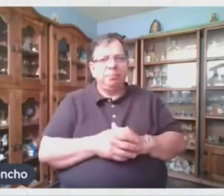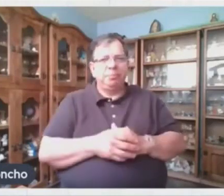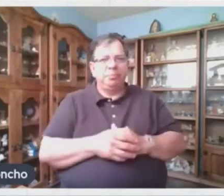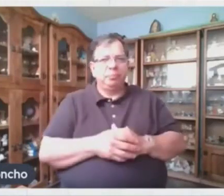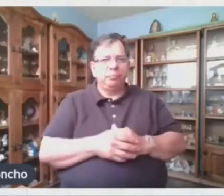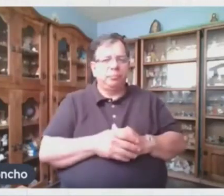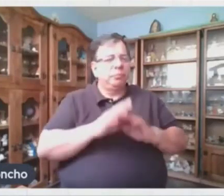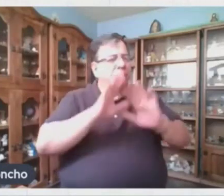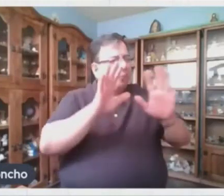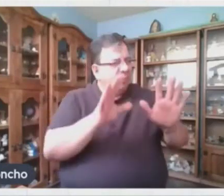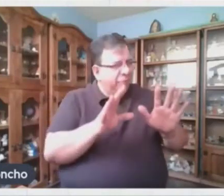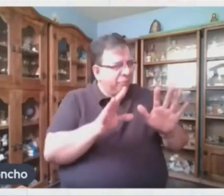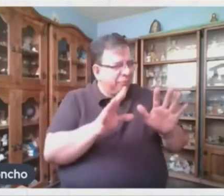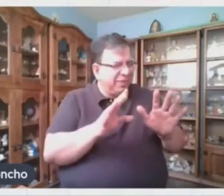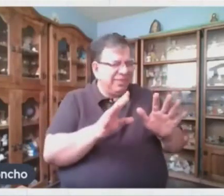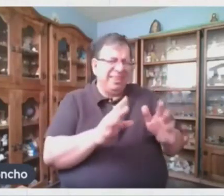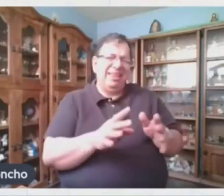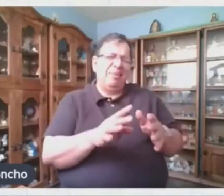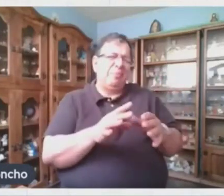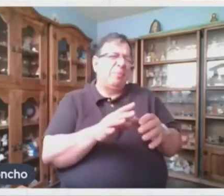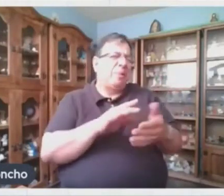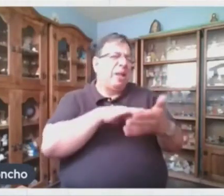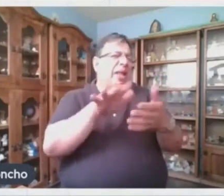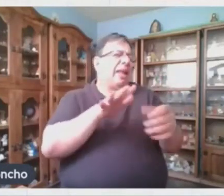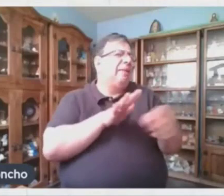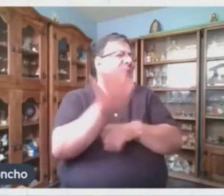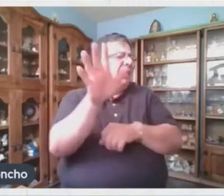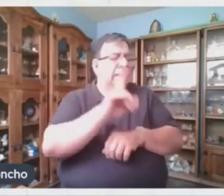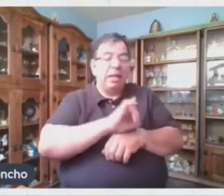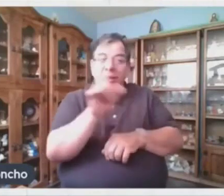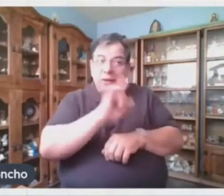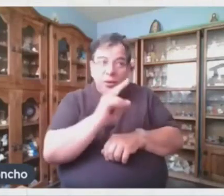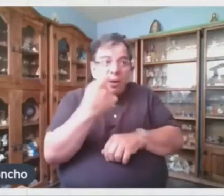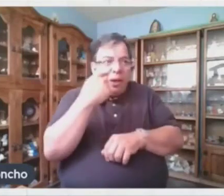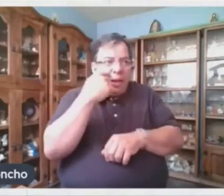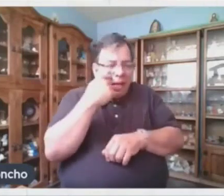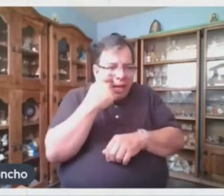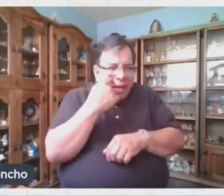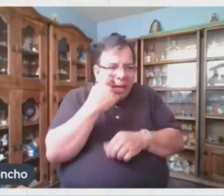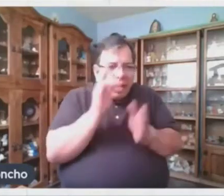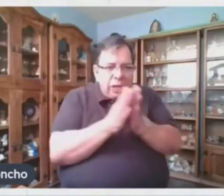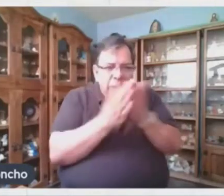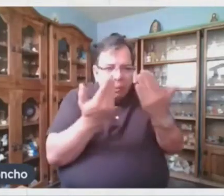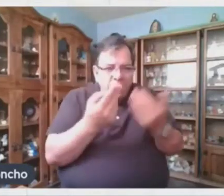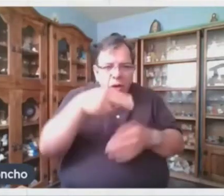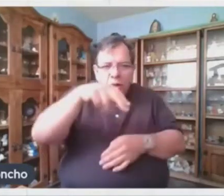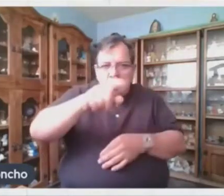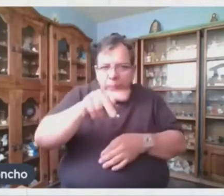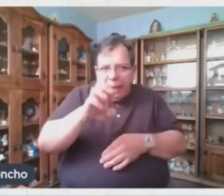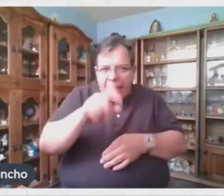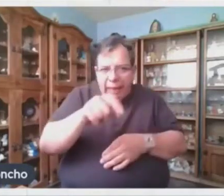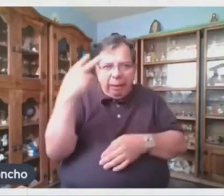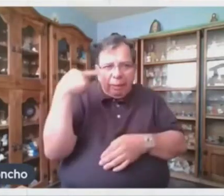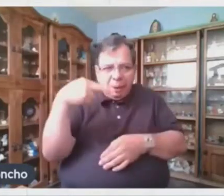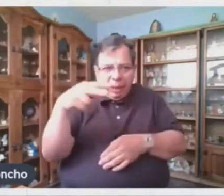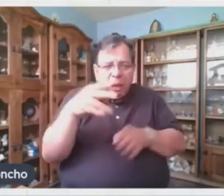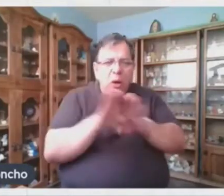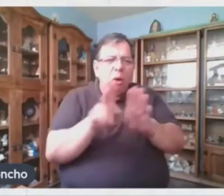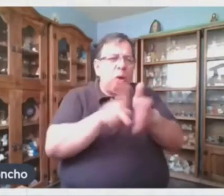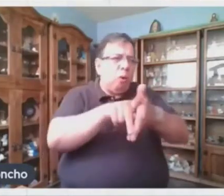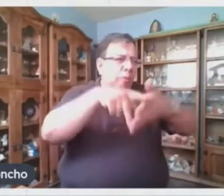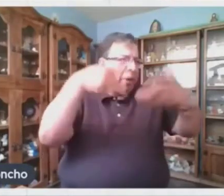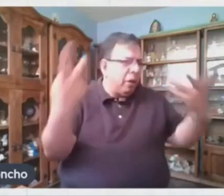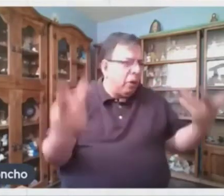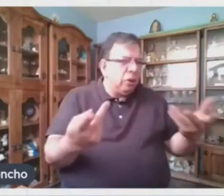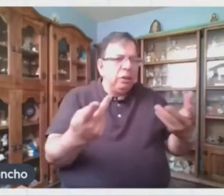No, Víctor. Como cualquier cosa. No es lo mismo leer una novela de aventuras, un reportaje en un periódico, el manual de instrucciones de la